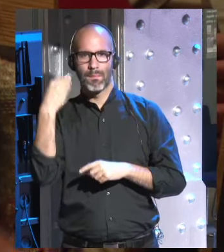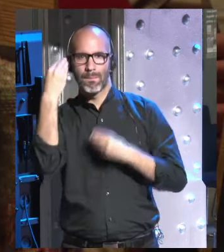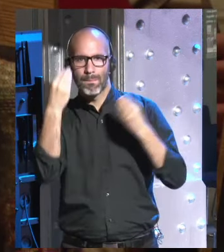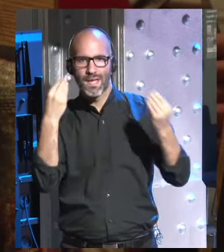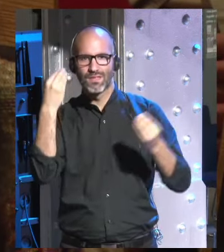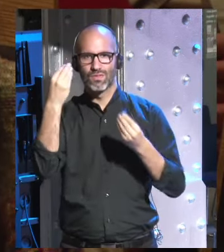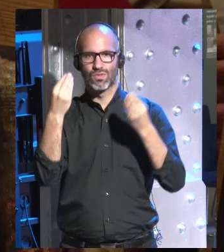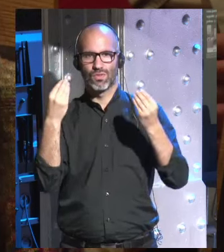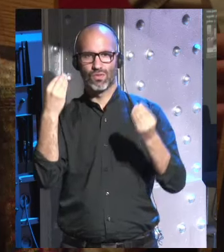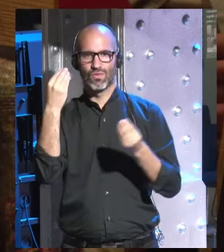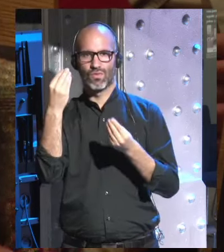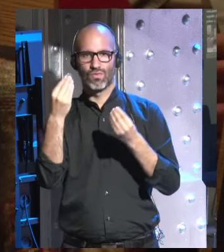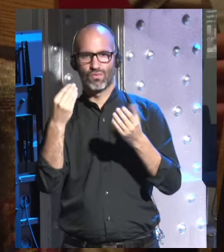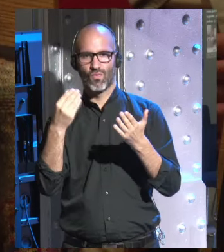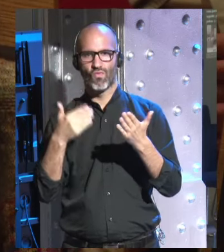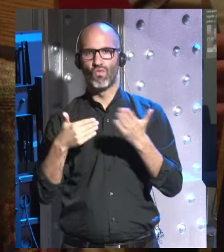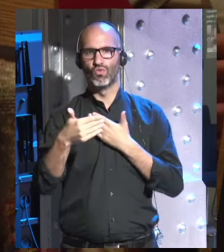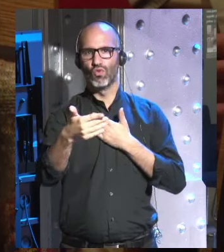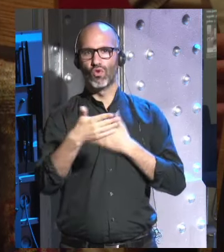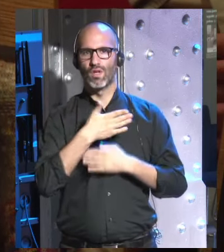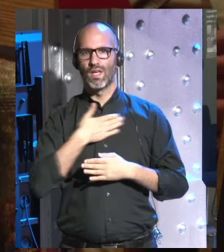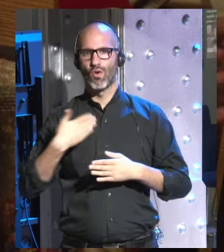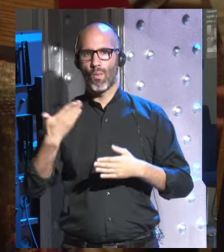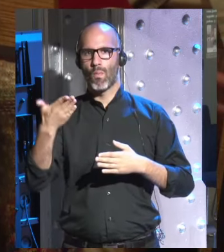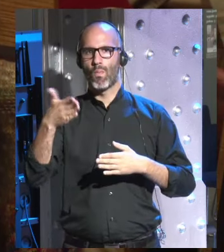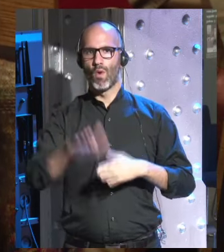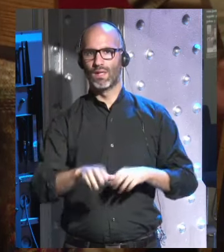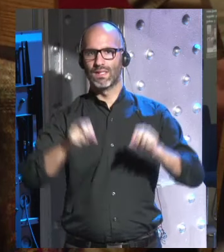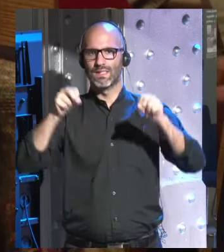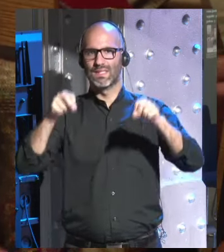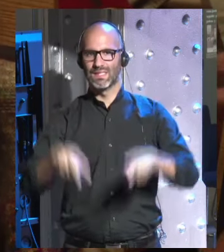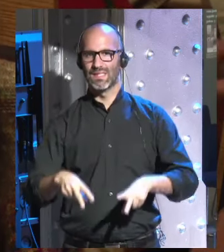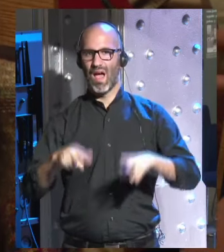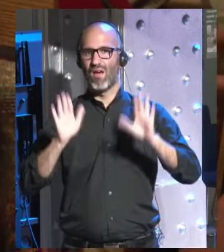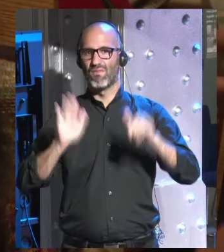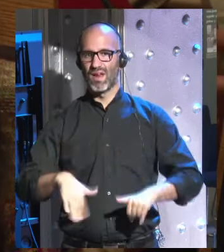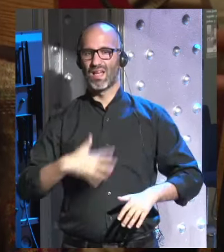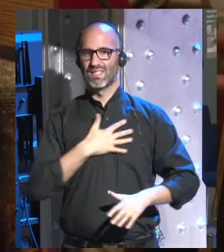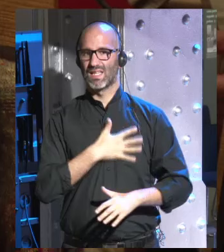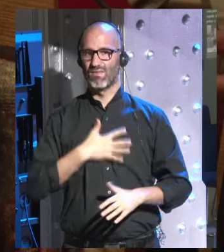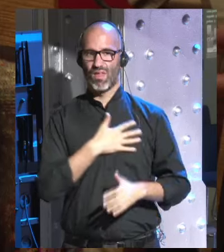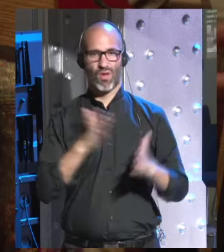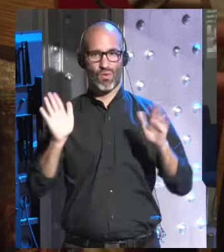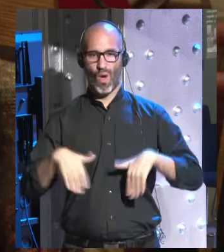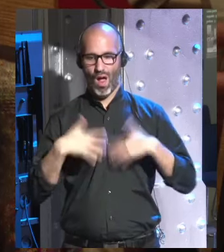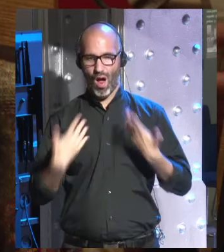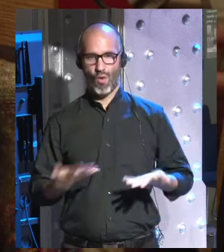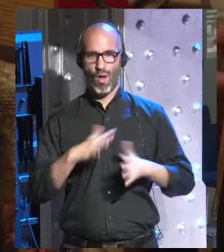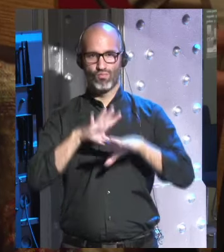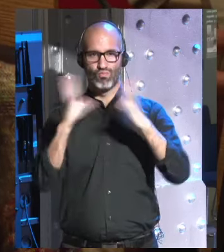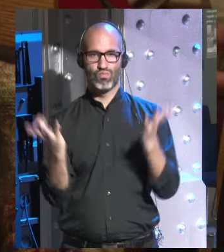de querer alcanzar la inmortalidad no es nada más que una insatisfacción con lo que tenemos actualmente